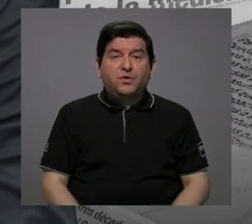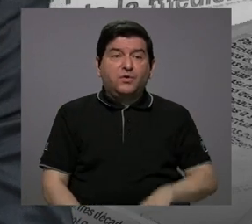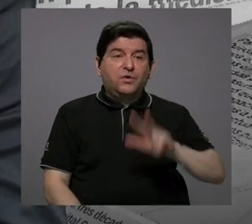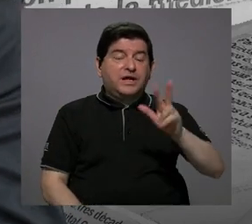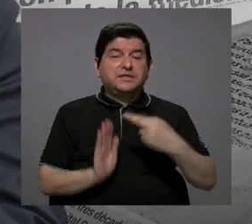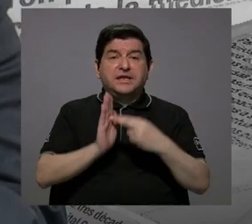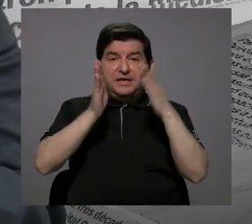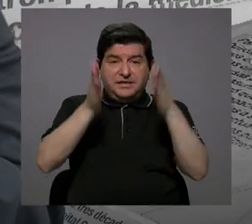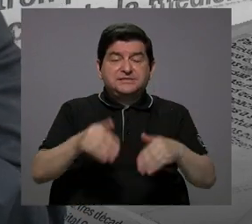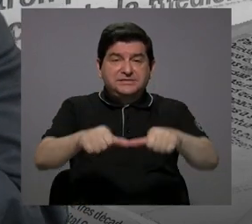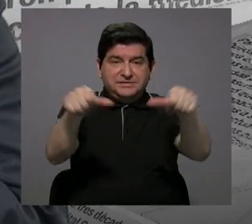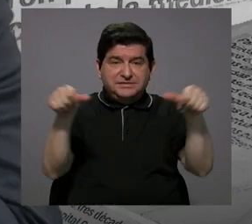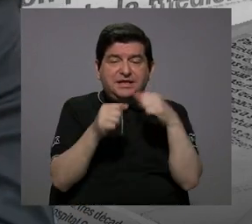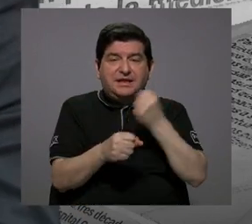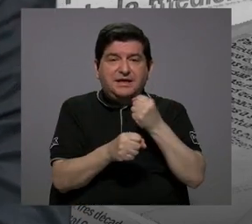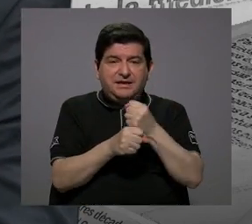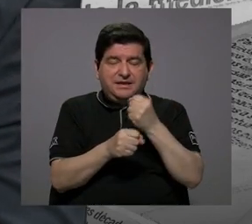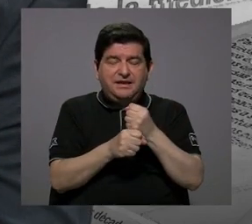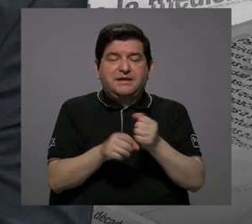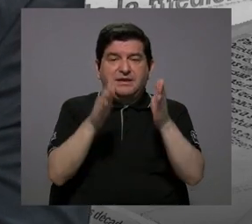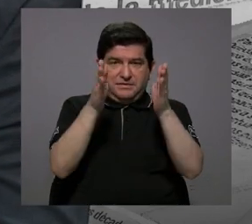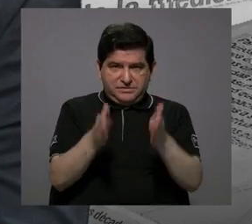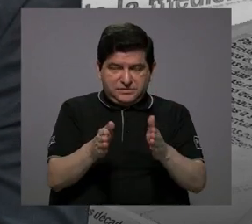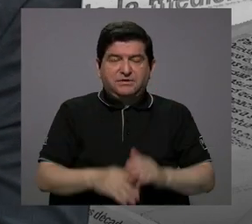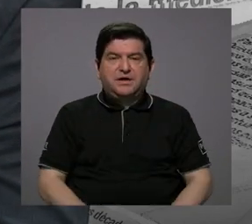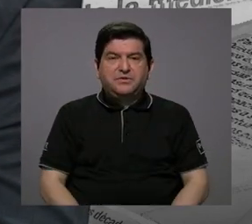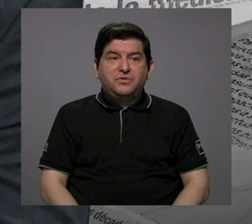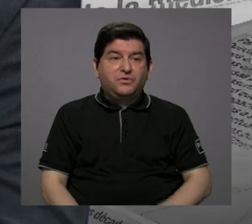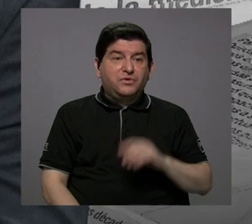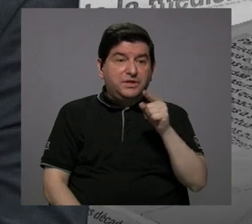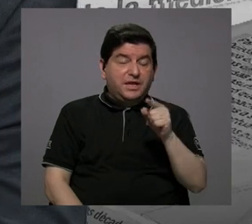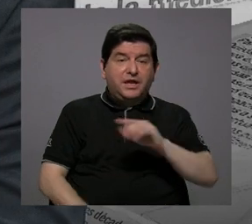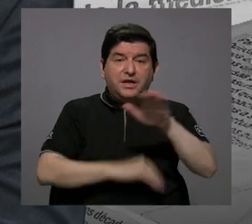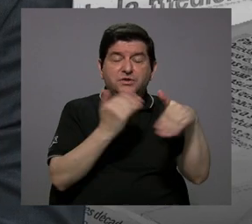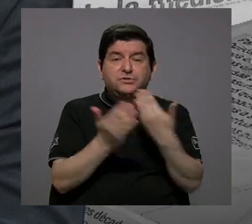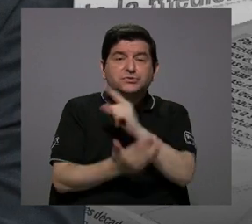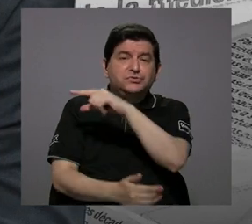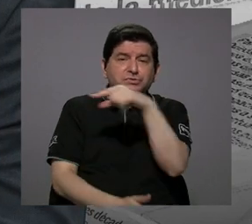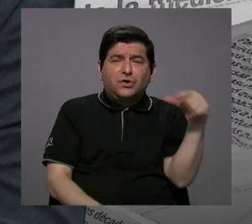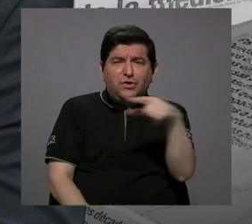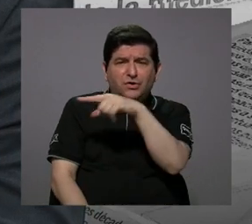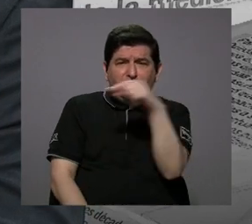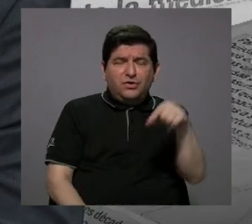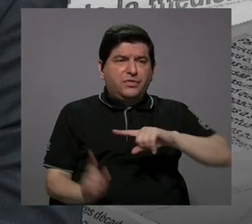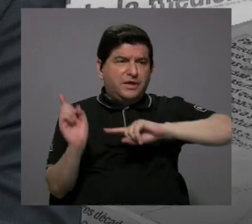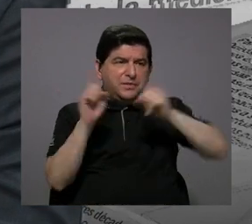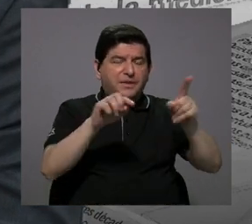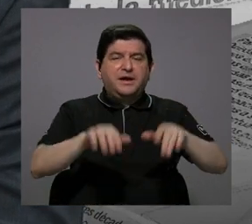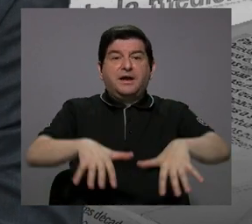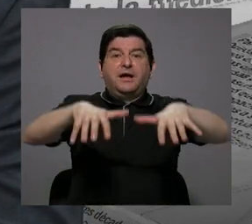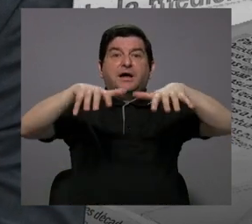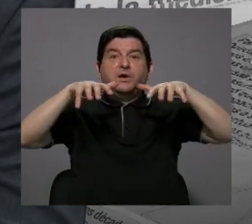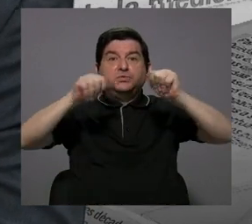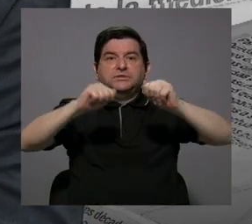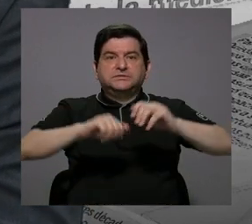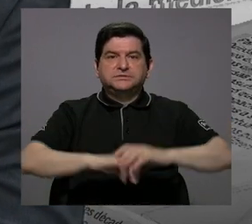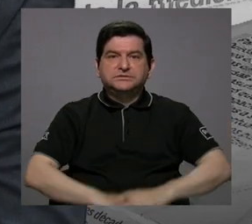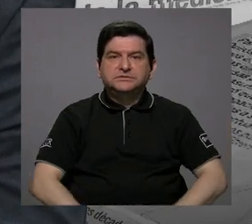tres representantes del sector laboral, prácticamente están pasando todas las semanas yendo a audiencias